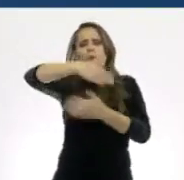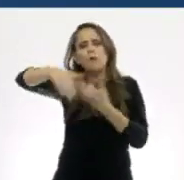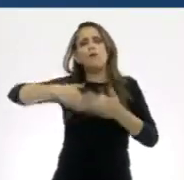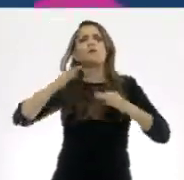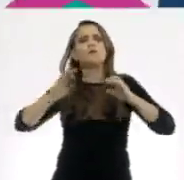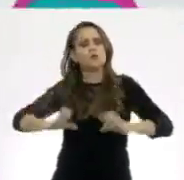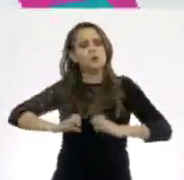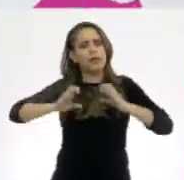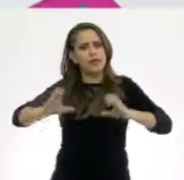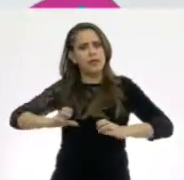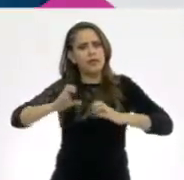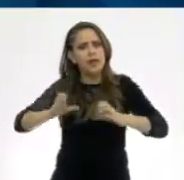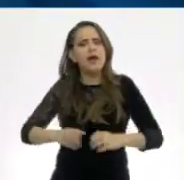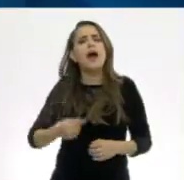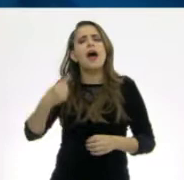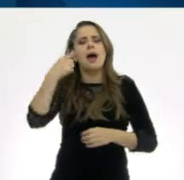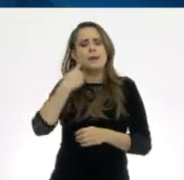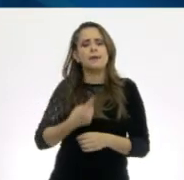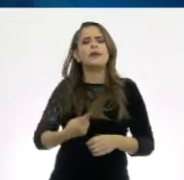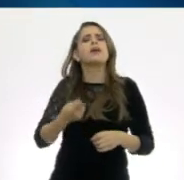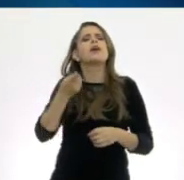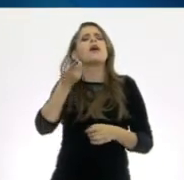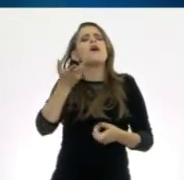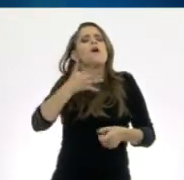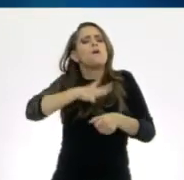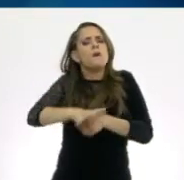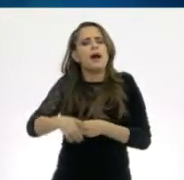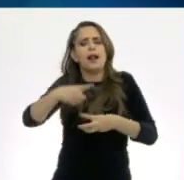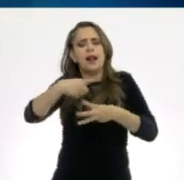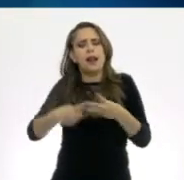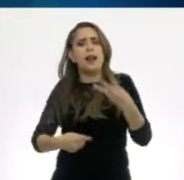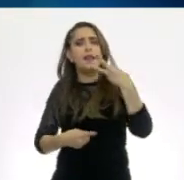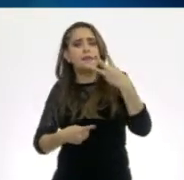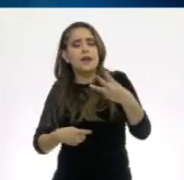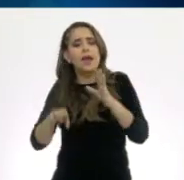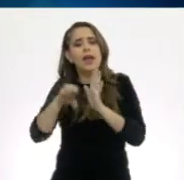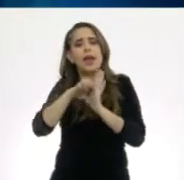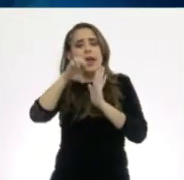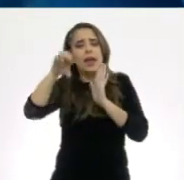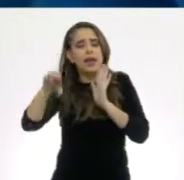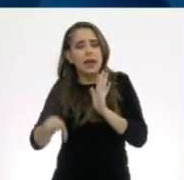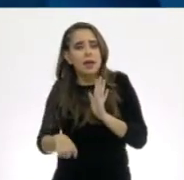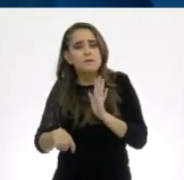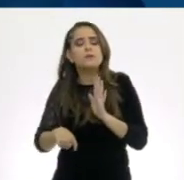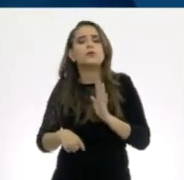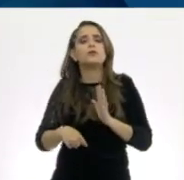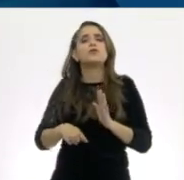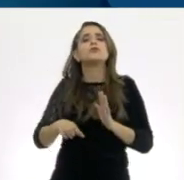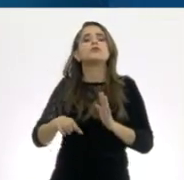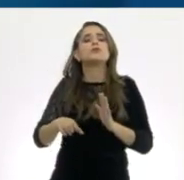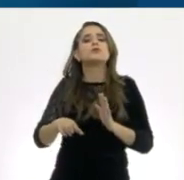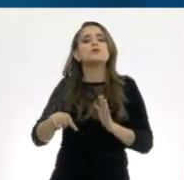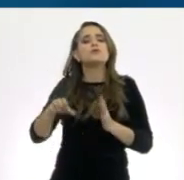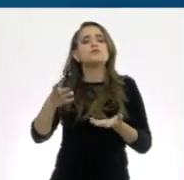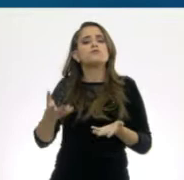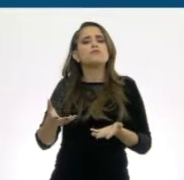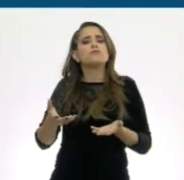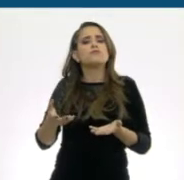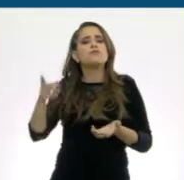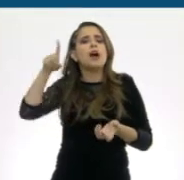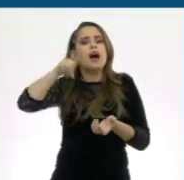cuidamos. Menciona tres ejemplos de métodos hechos a partir de